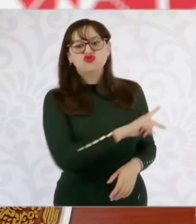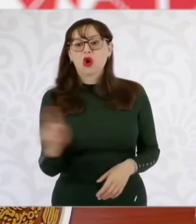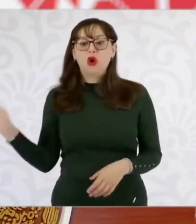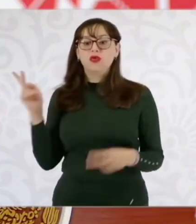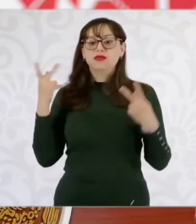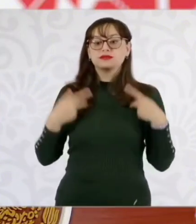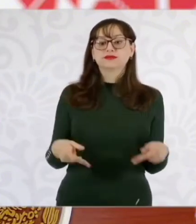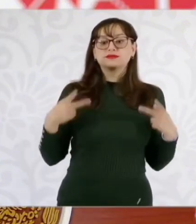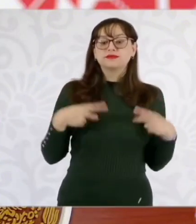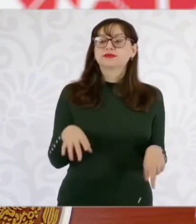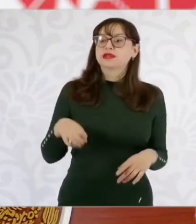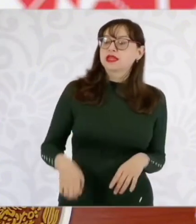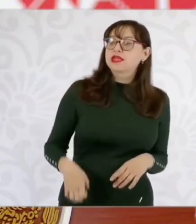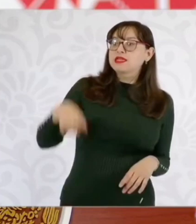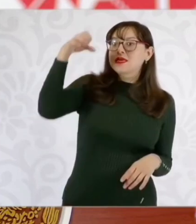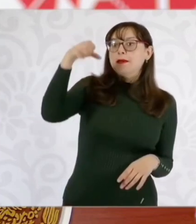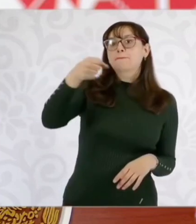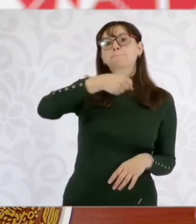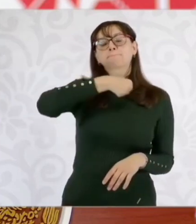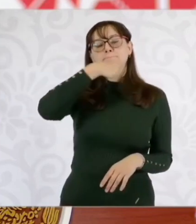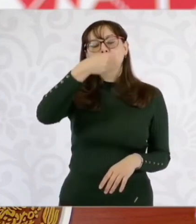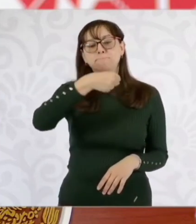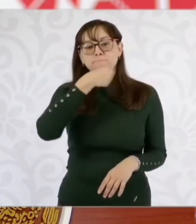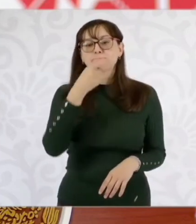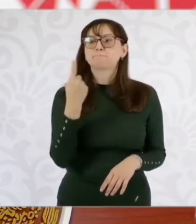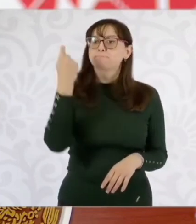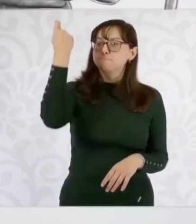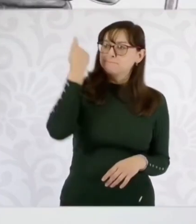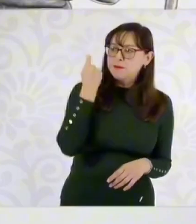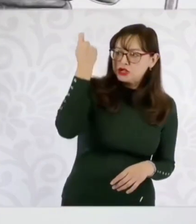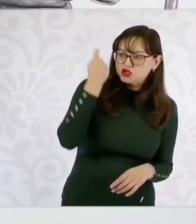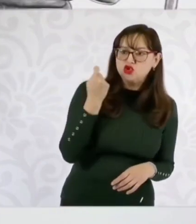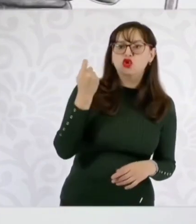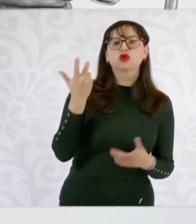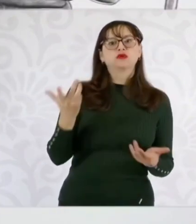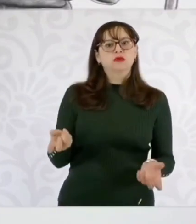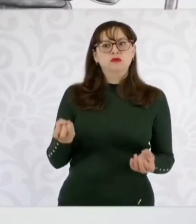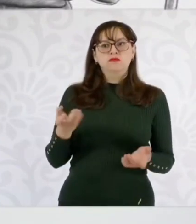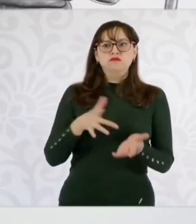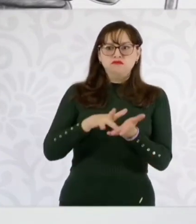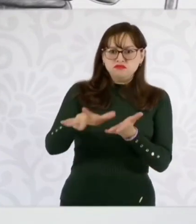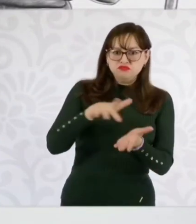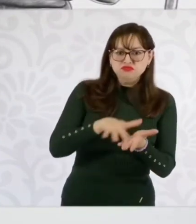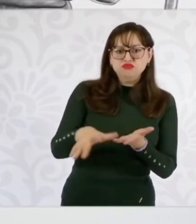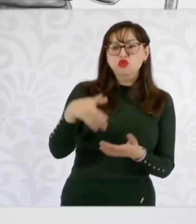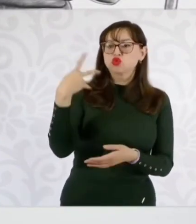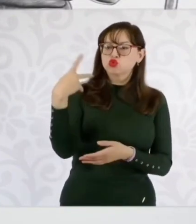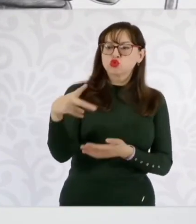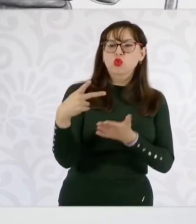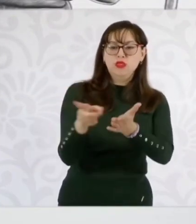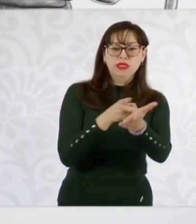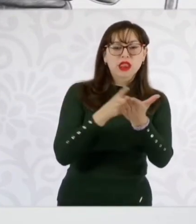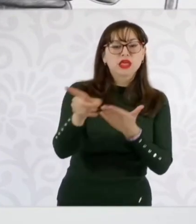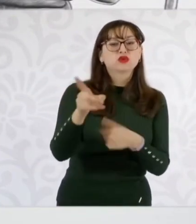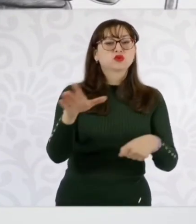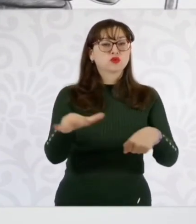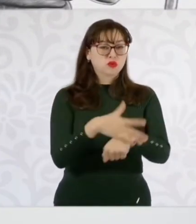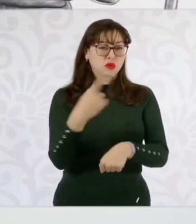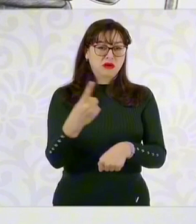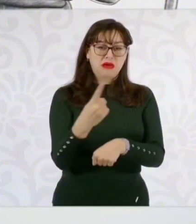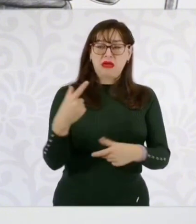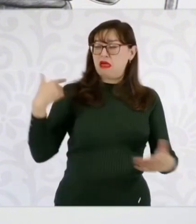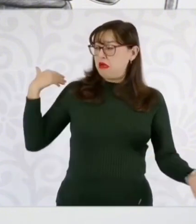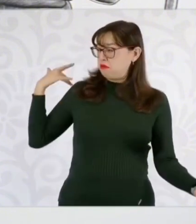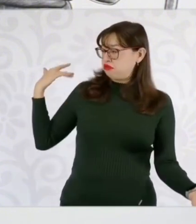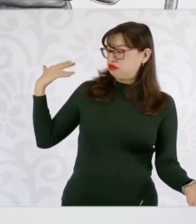universal que les retribuya un poco, sólo un poquito de todo lo que han dado